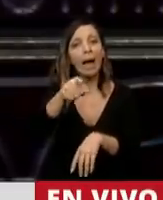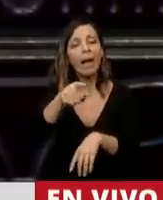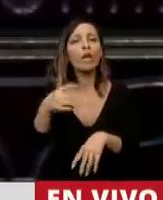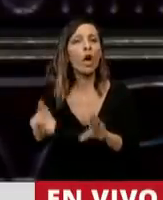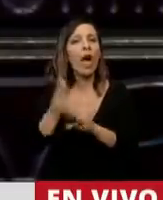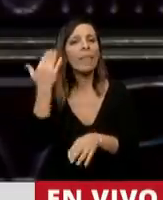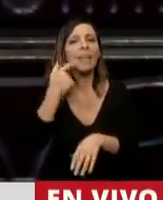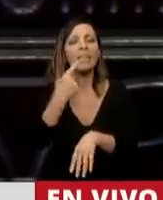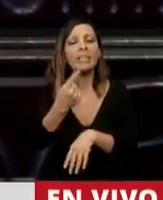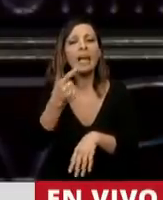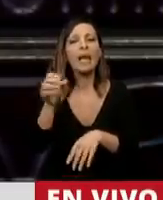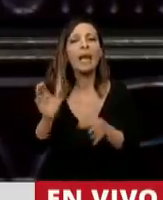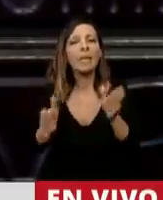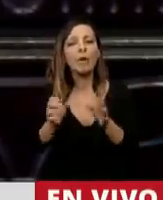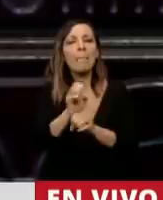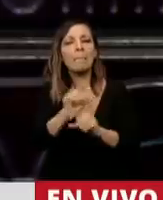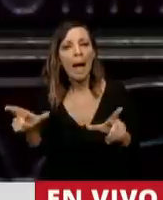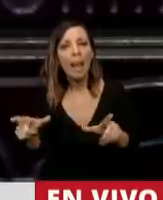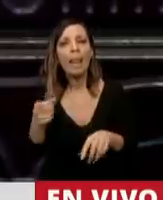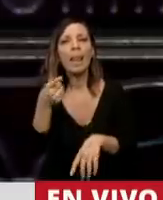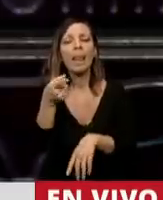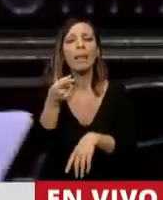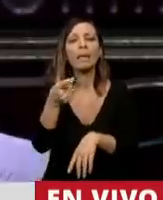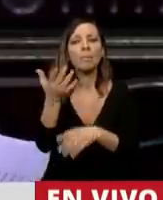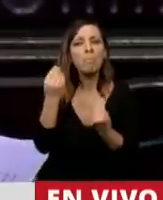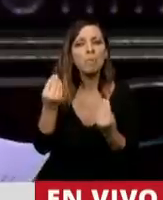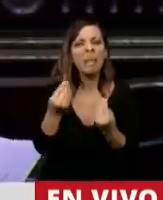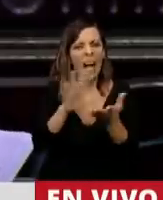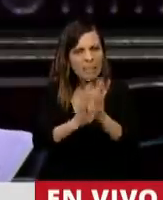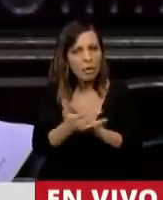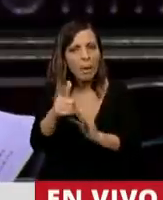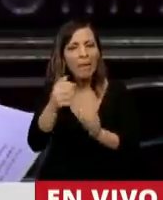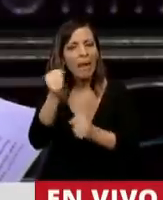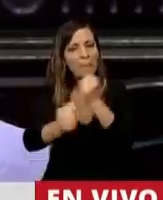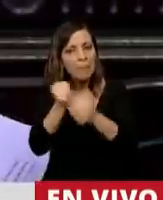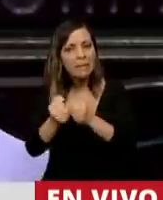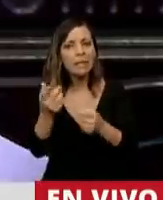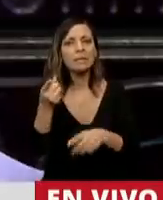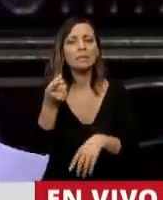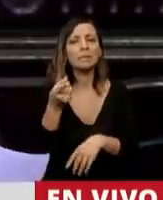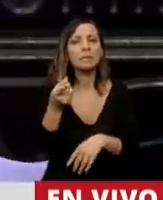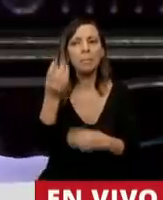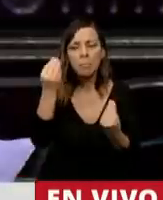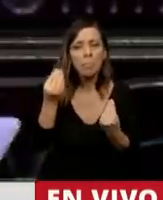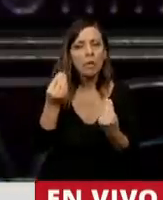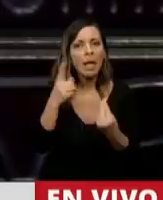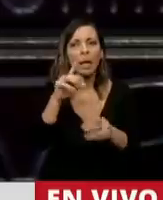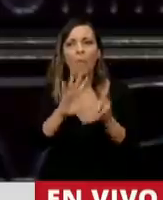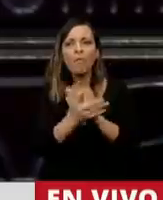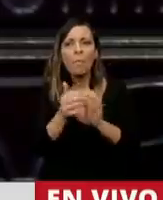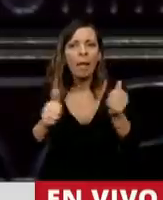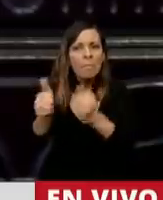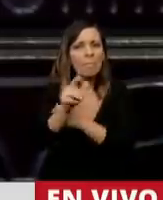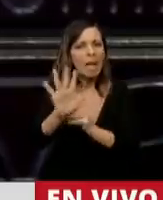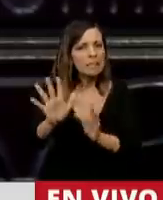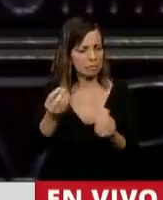malas económicas para la Argentina, pero no es lo que refleja el crecimiento de sus empresas. Que no se pongan en el lugar de los que no se tienen que poner.